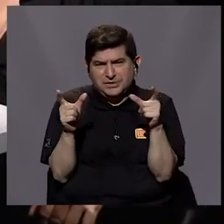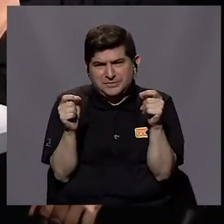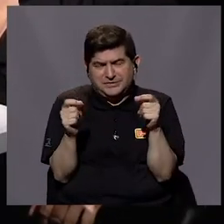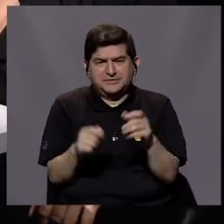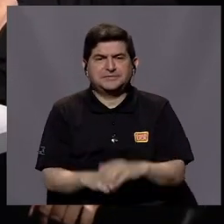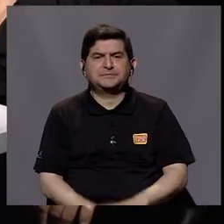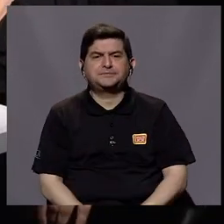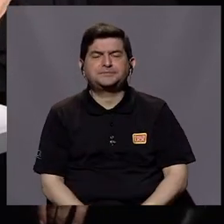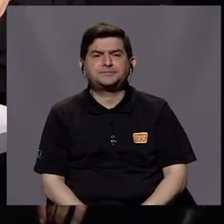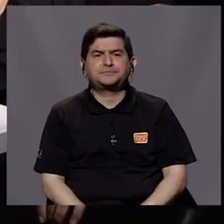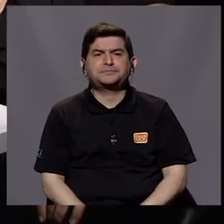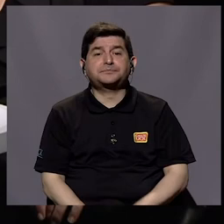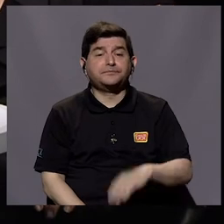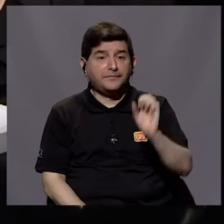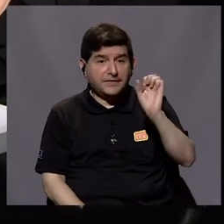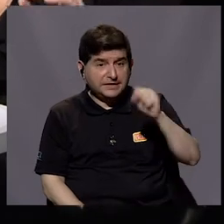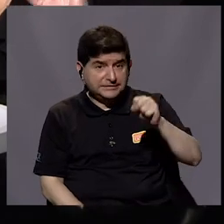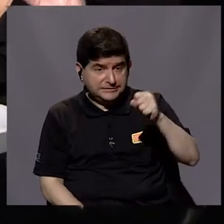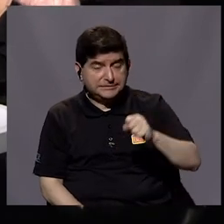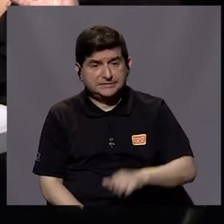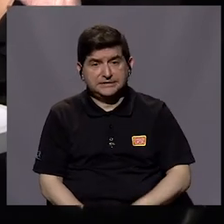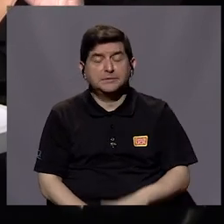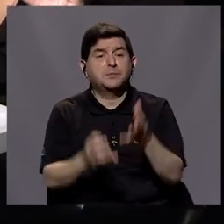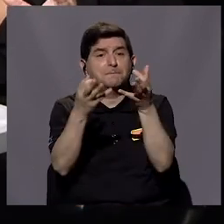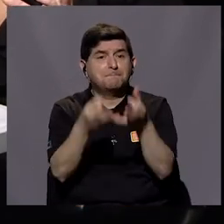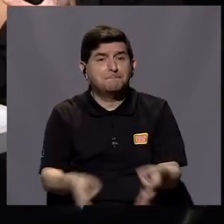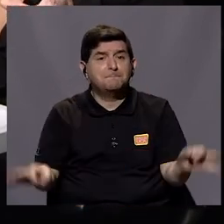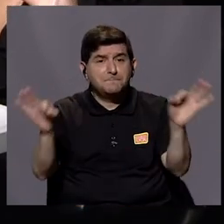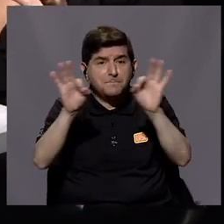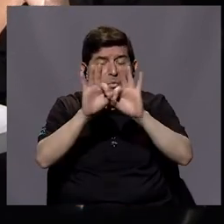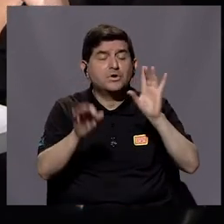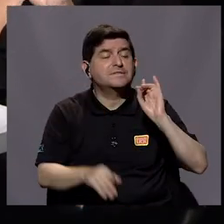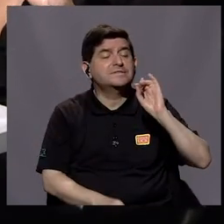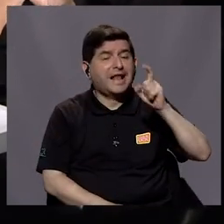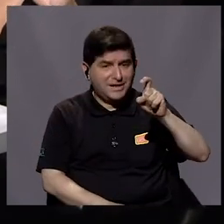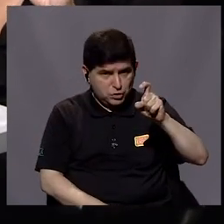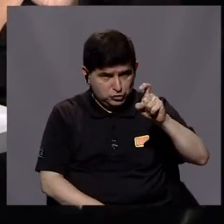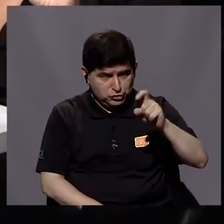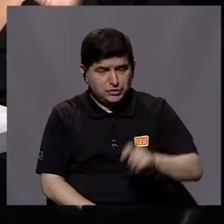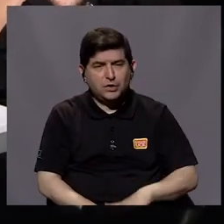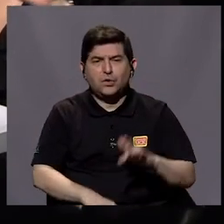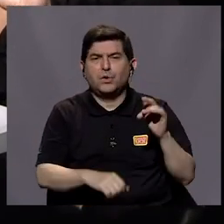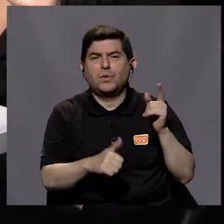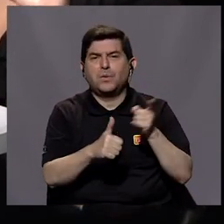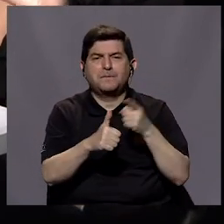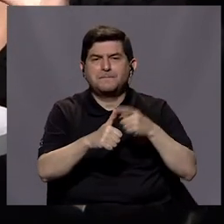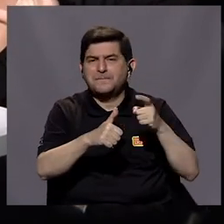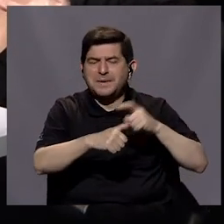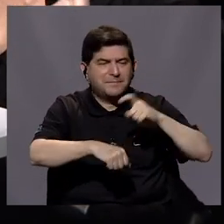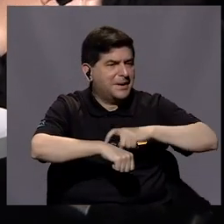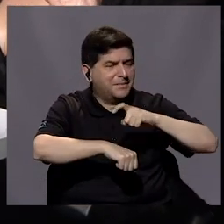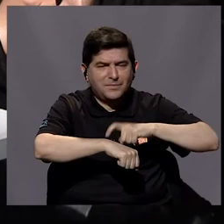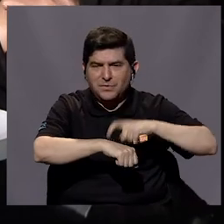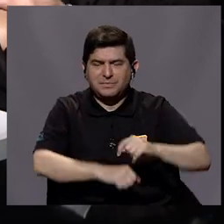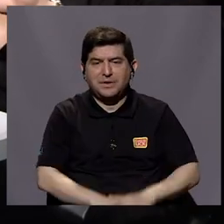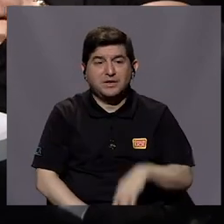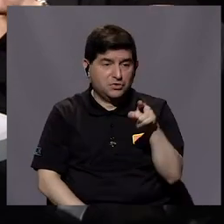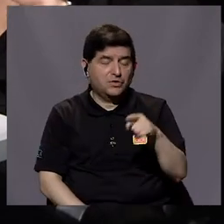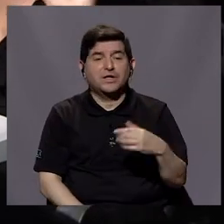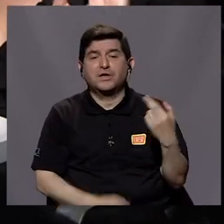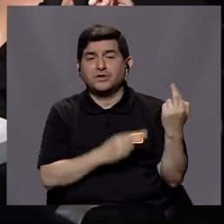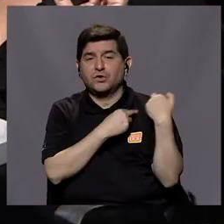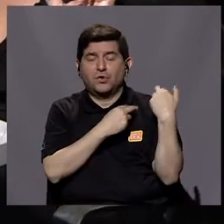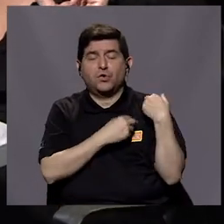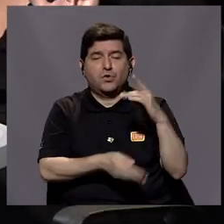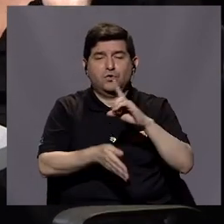doña Carolina. Sí, sí exactamente es muy importante hacer ese diagnóstico en los primeros en las primeras etapas de esto se